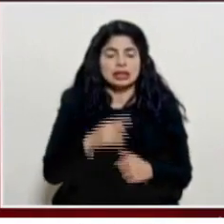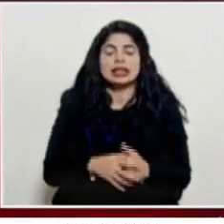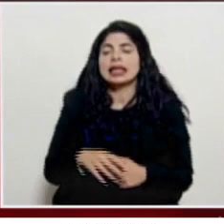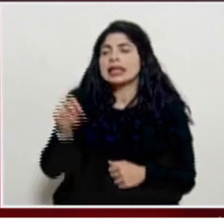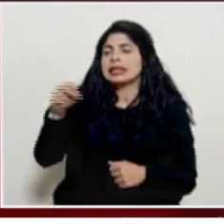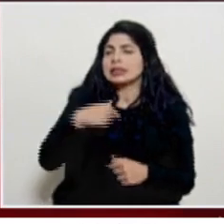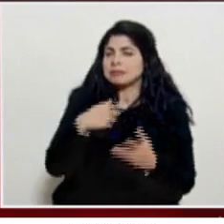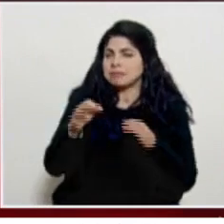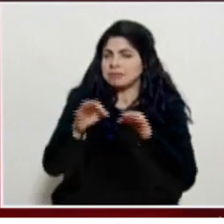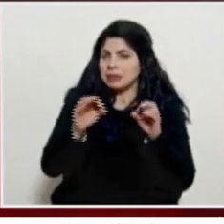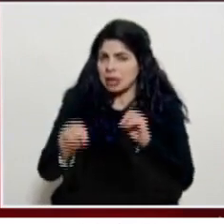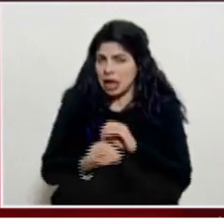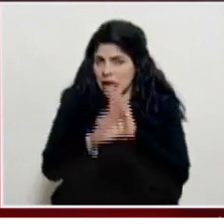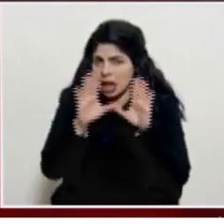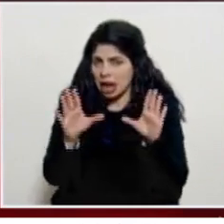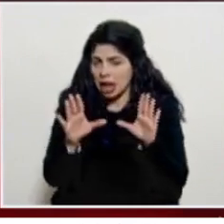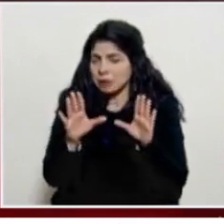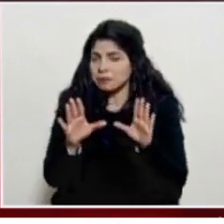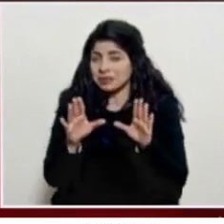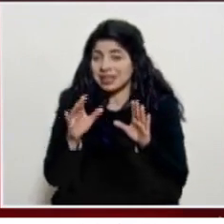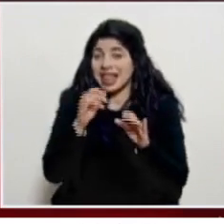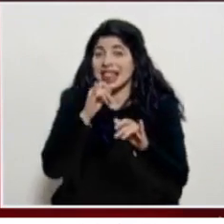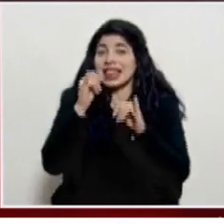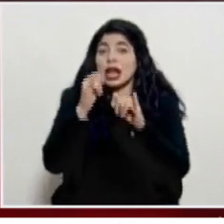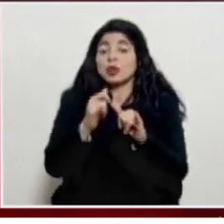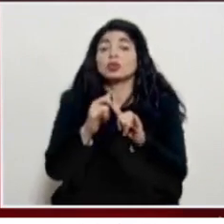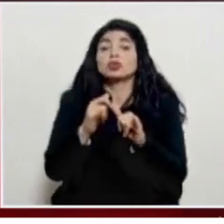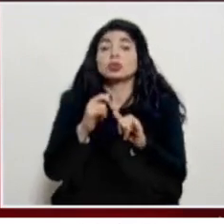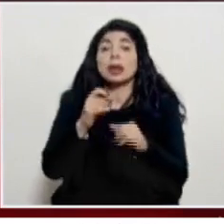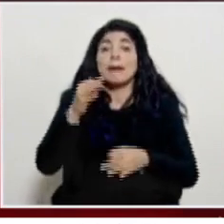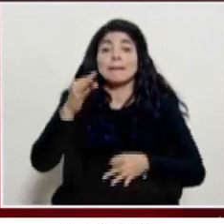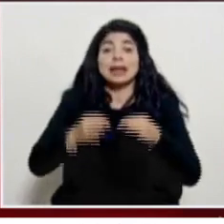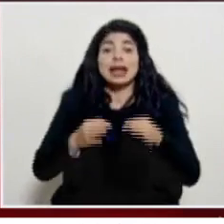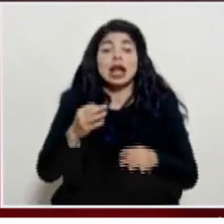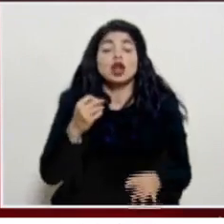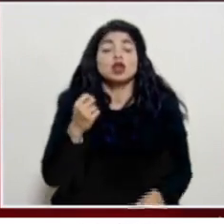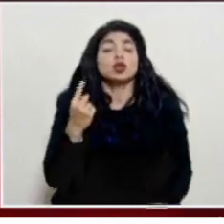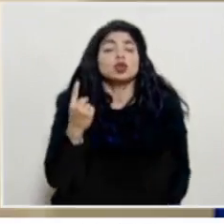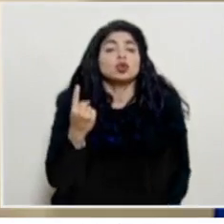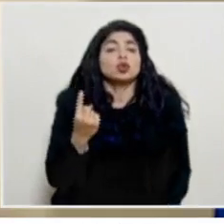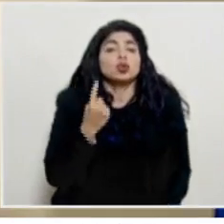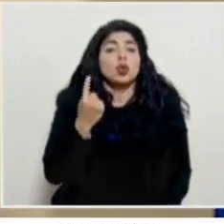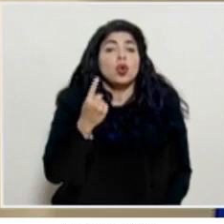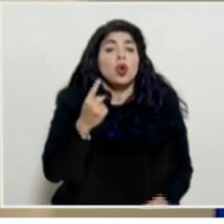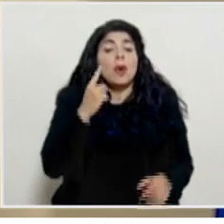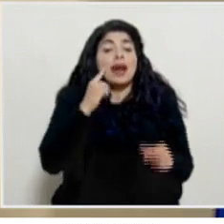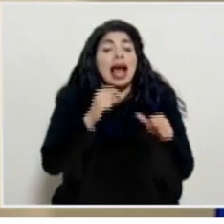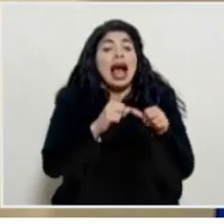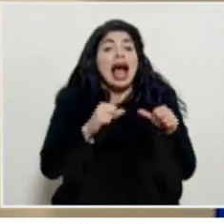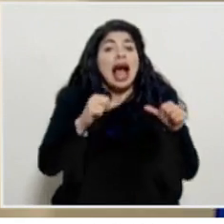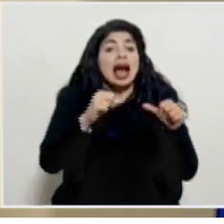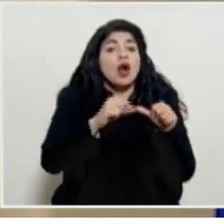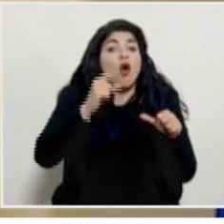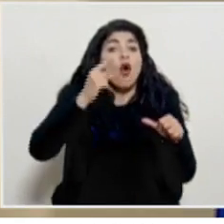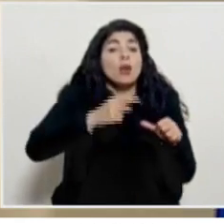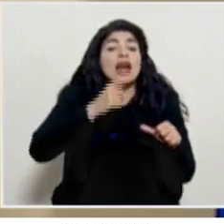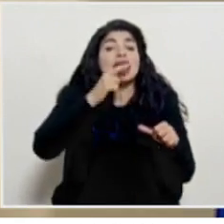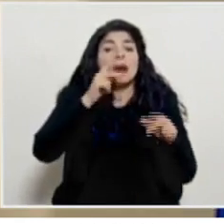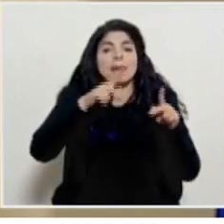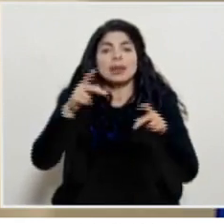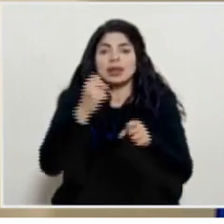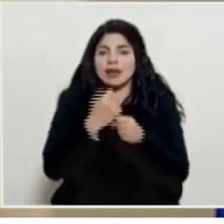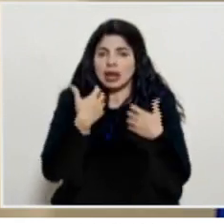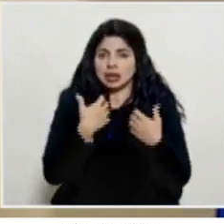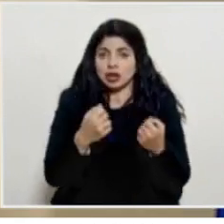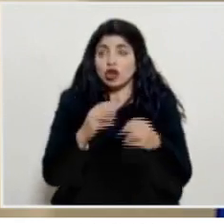yo quería aclarar reiterar que esto de la denuncia penal es para la única sector de la población que es obligatorio es para el personal de